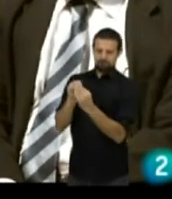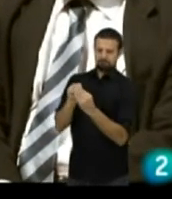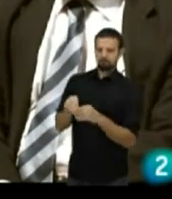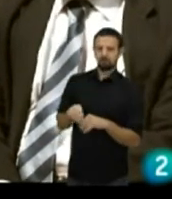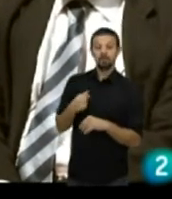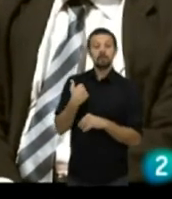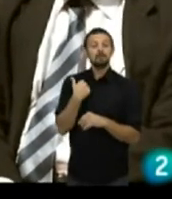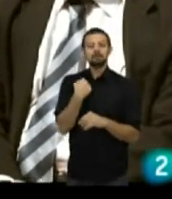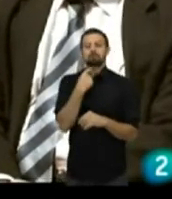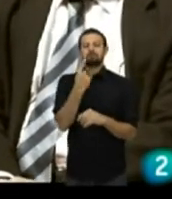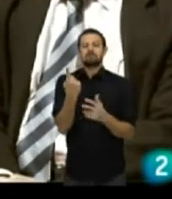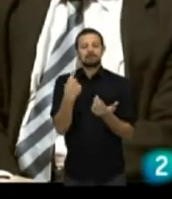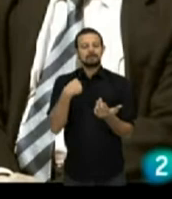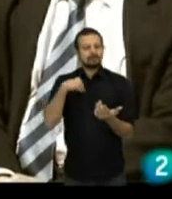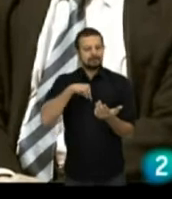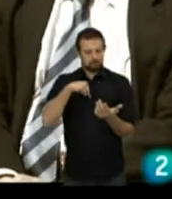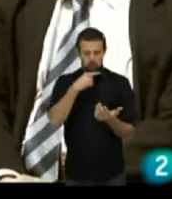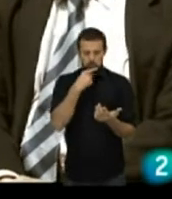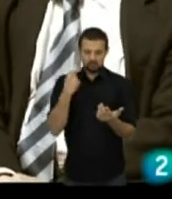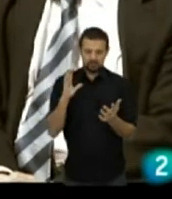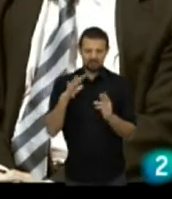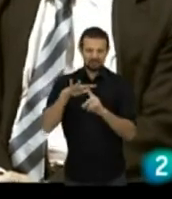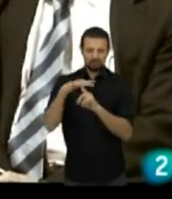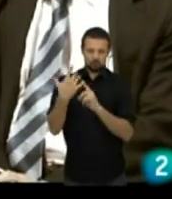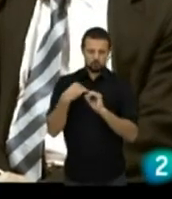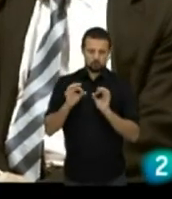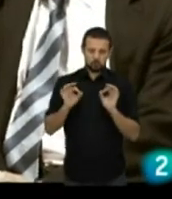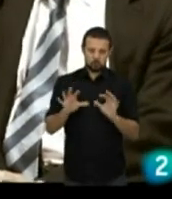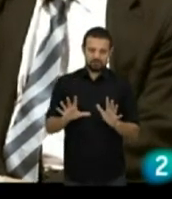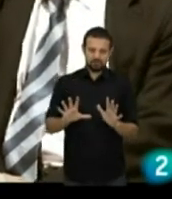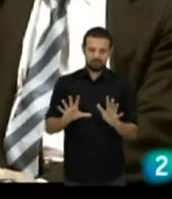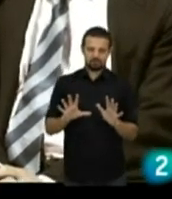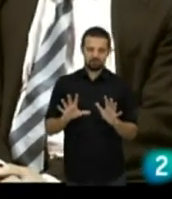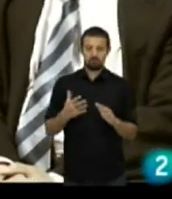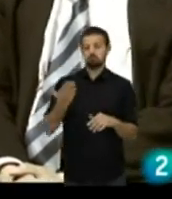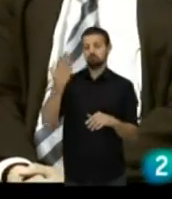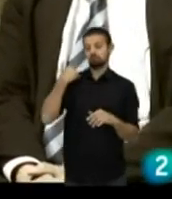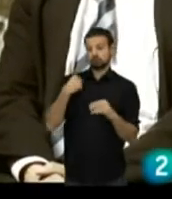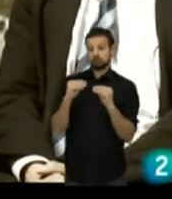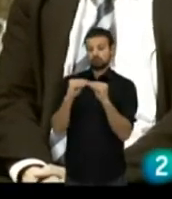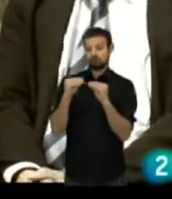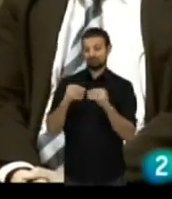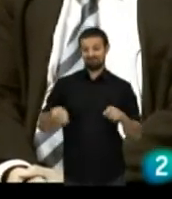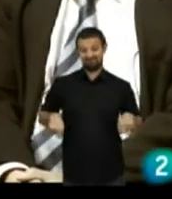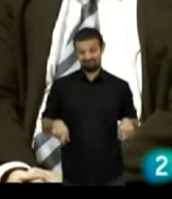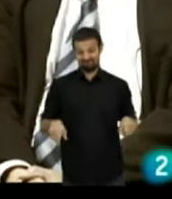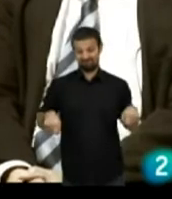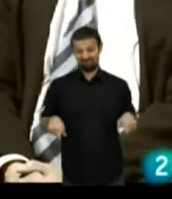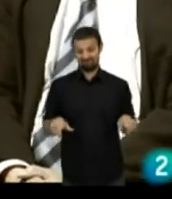tengo que decirte con mucho dolor que tengo un caso muy cercano. Tú conoces que tuve un sobrino también en silla de ruedas.